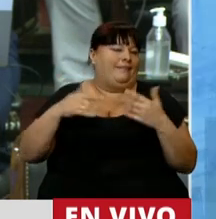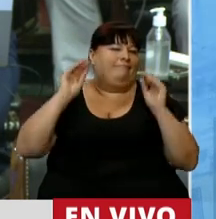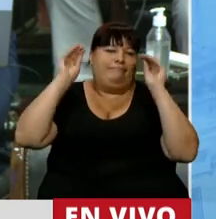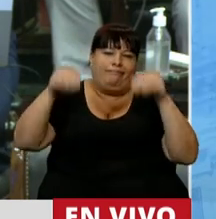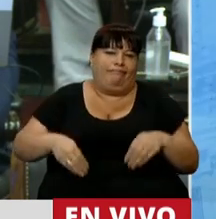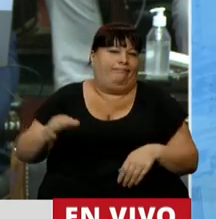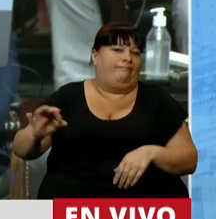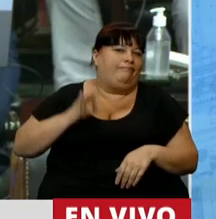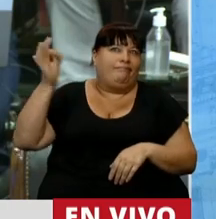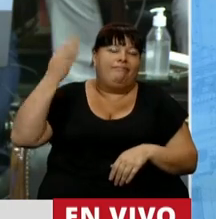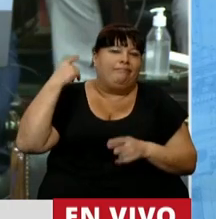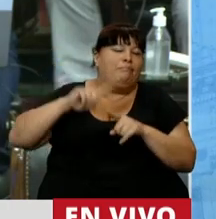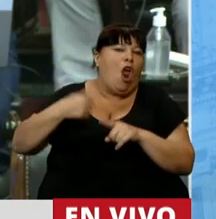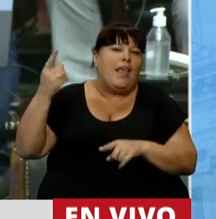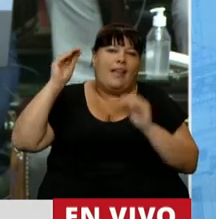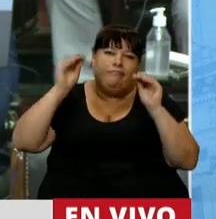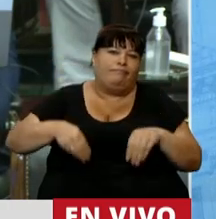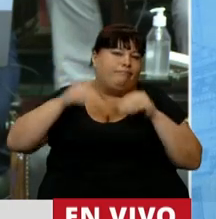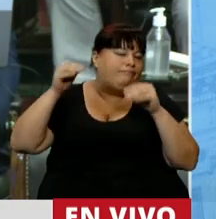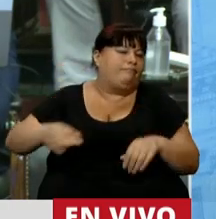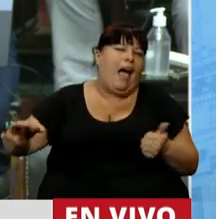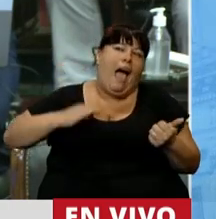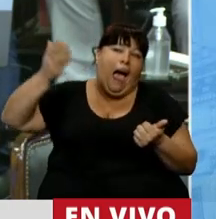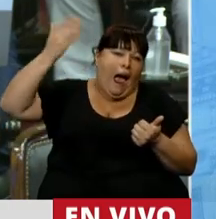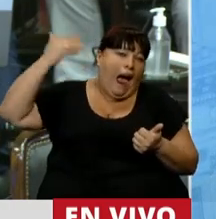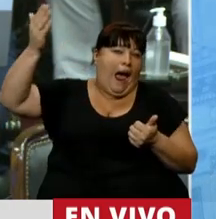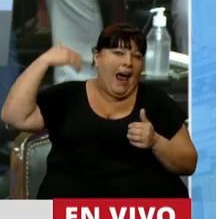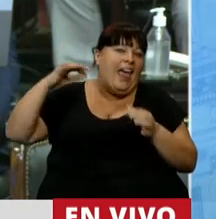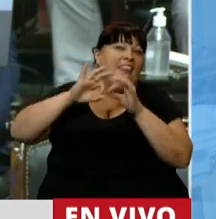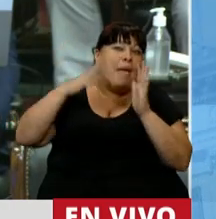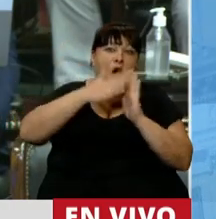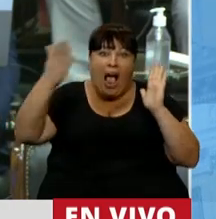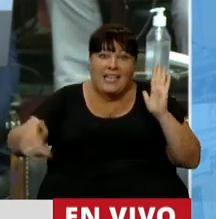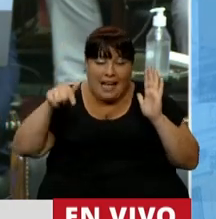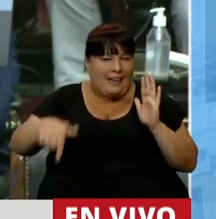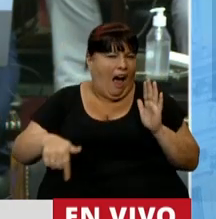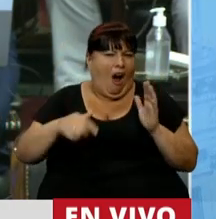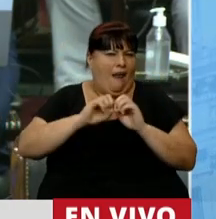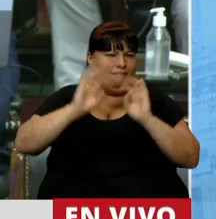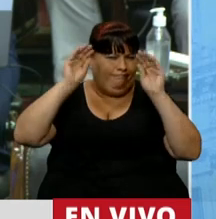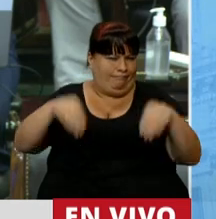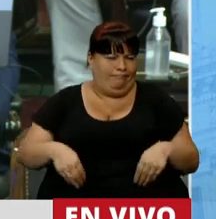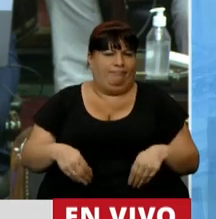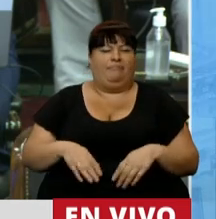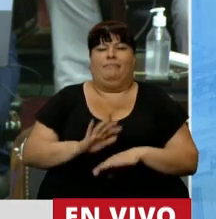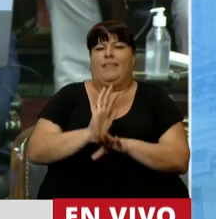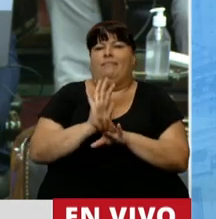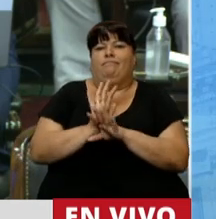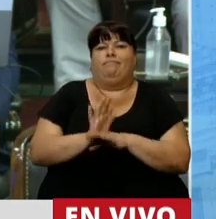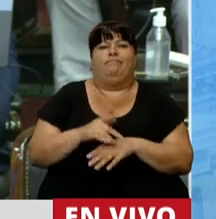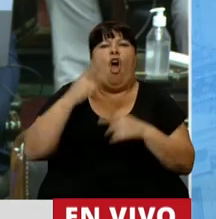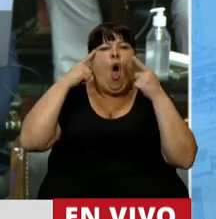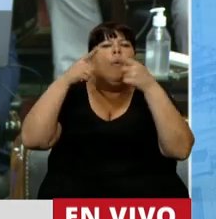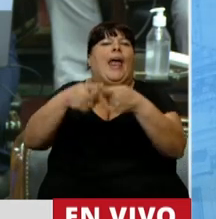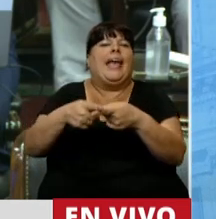fracasos de la dirigencia política de todos los tiempos de la democracia. Hemos abandonado el